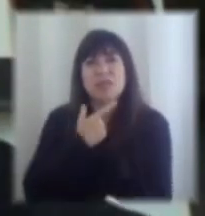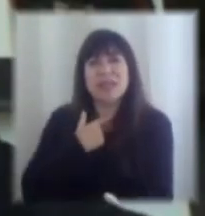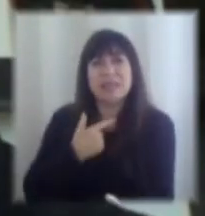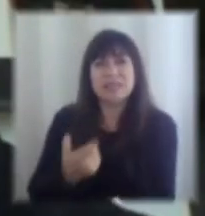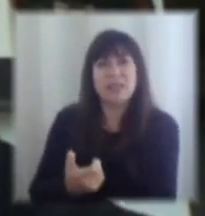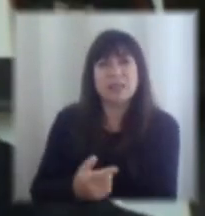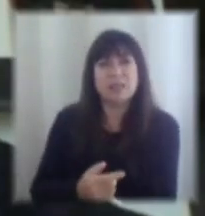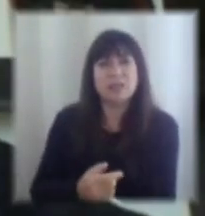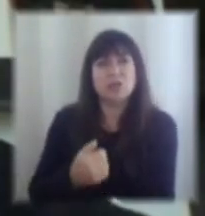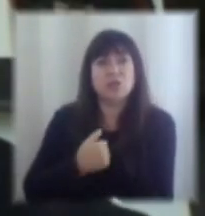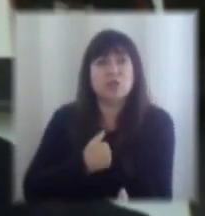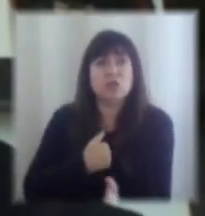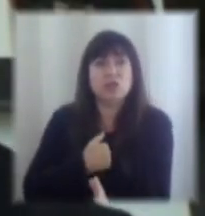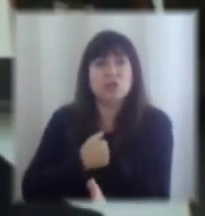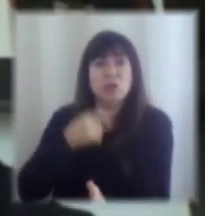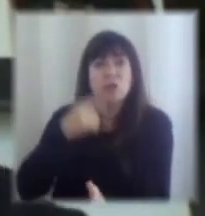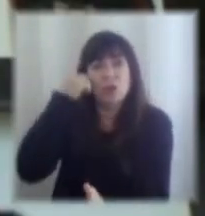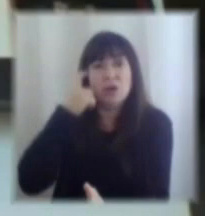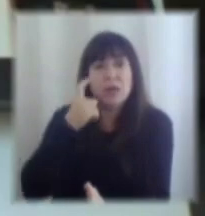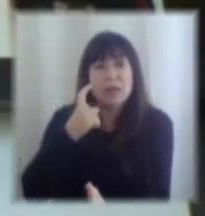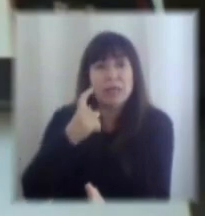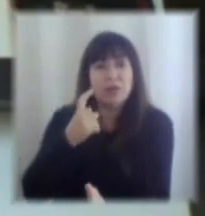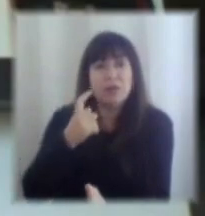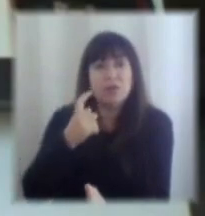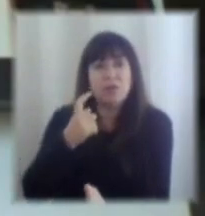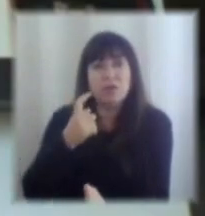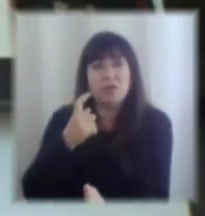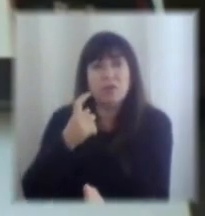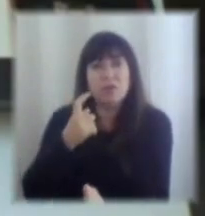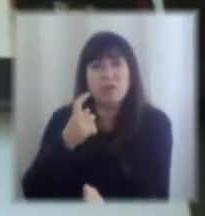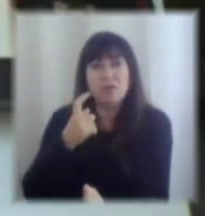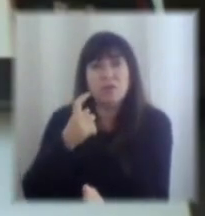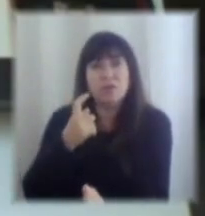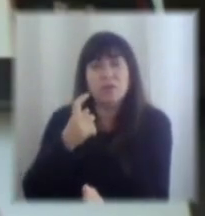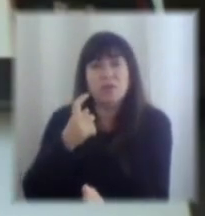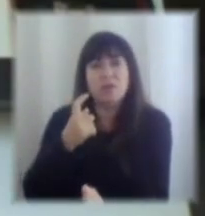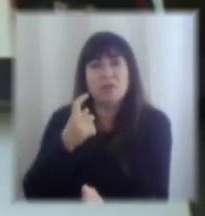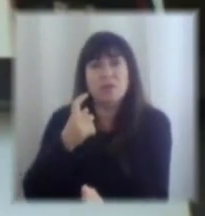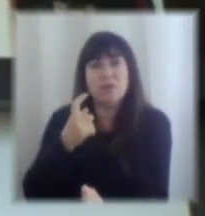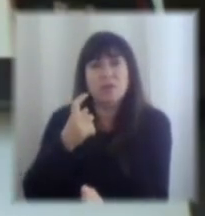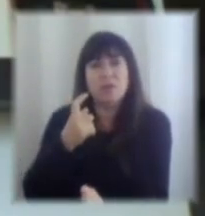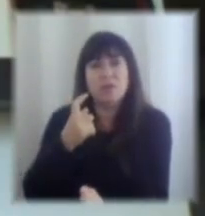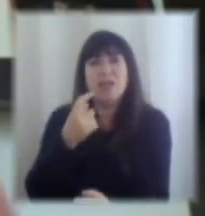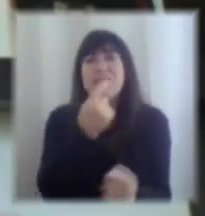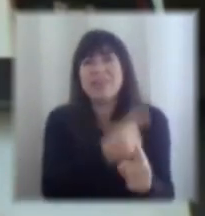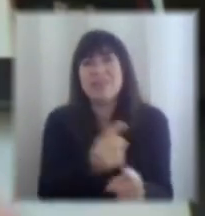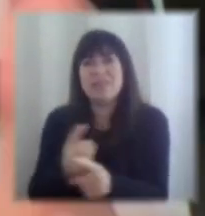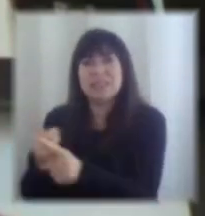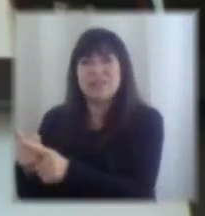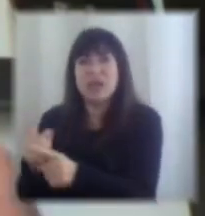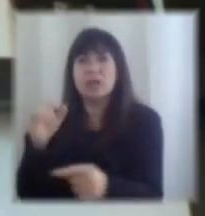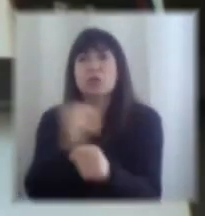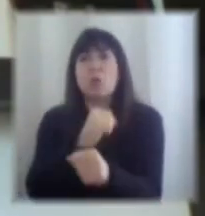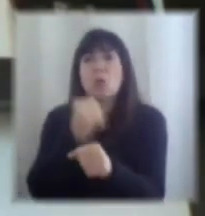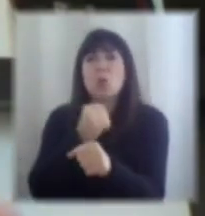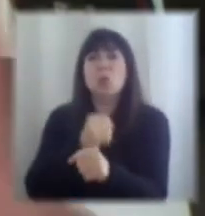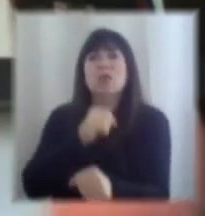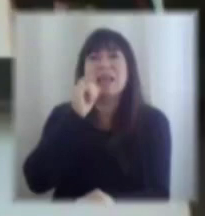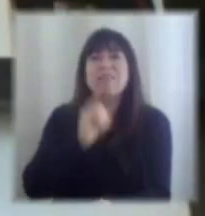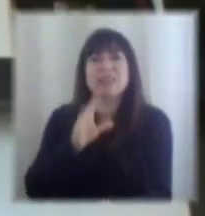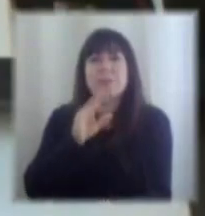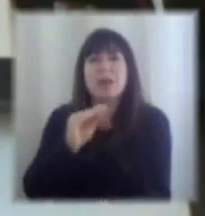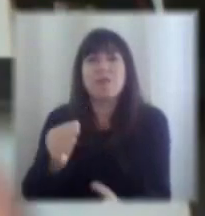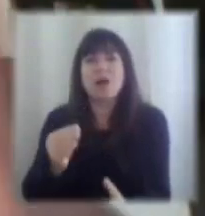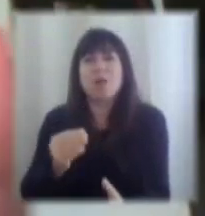realmente creo que más que por así decirlo esta diversificación productiva que siempre se habla por qué no producimos